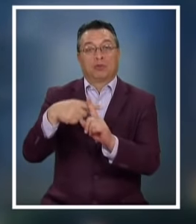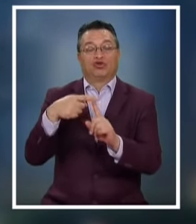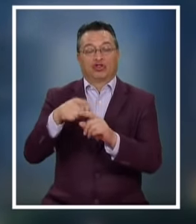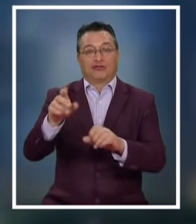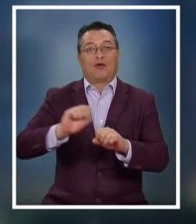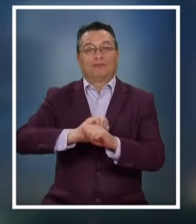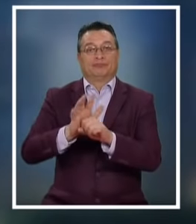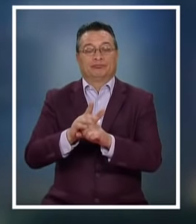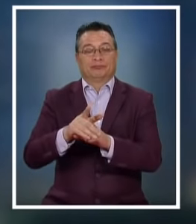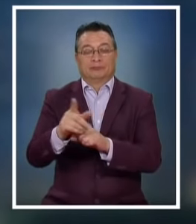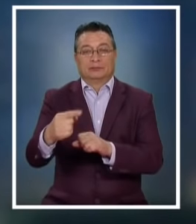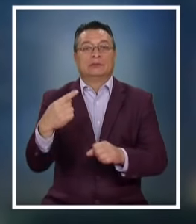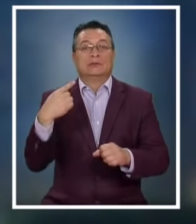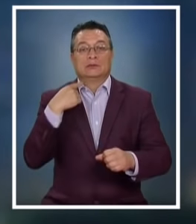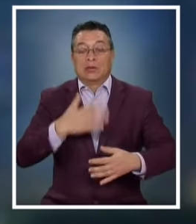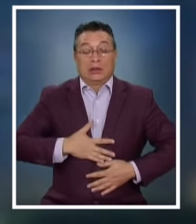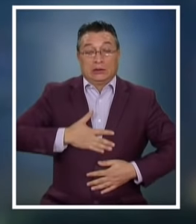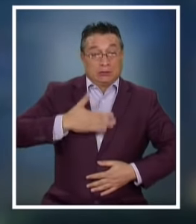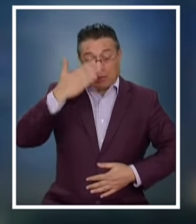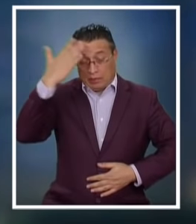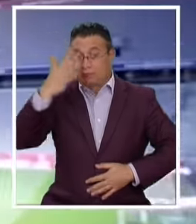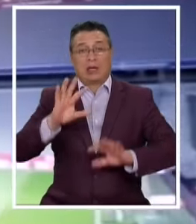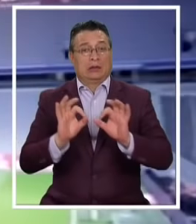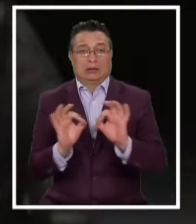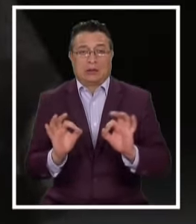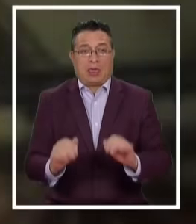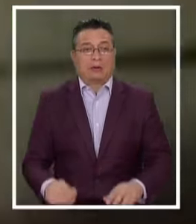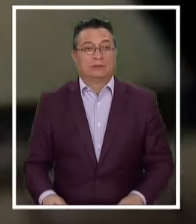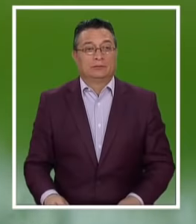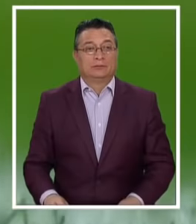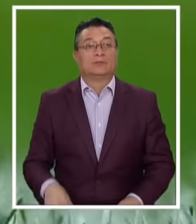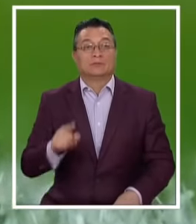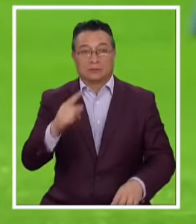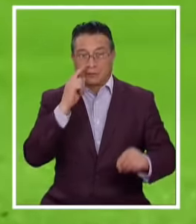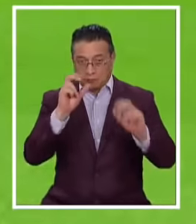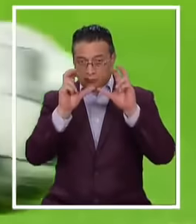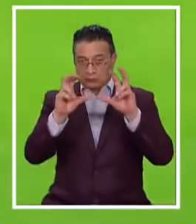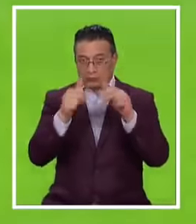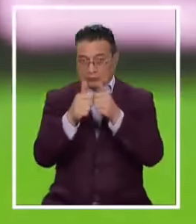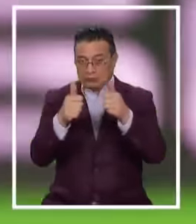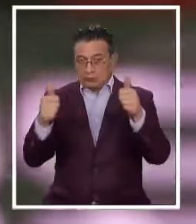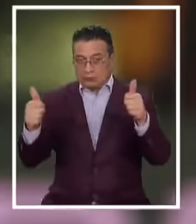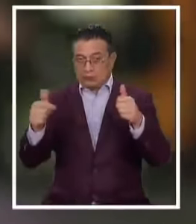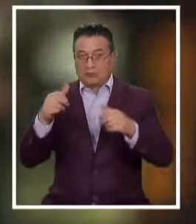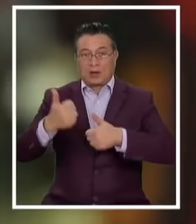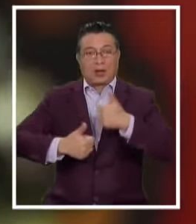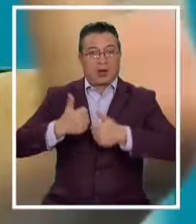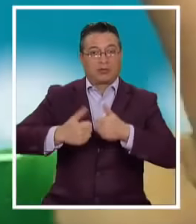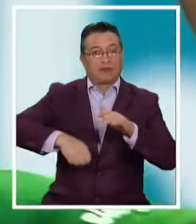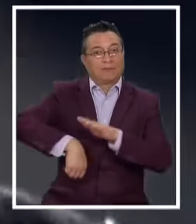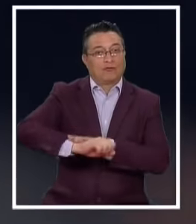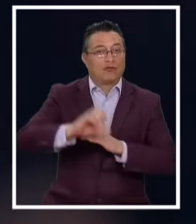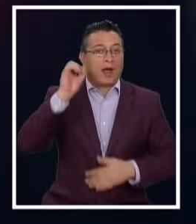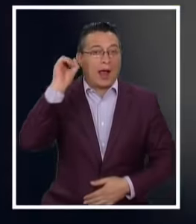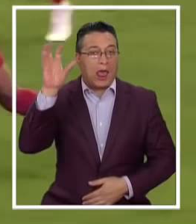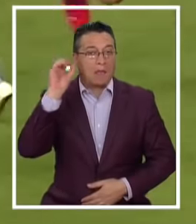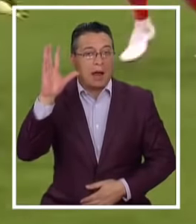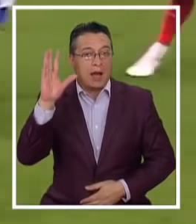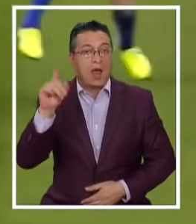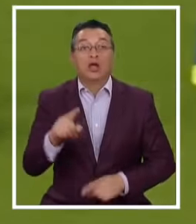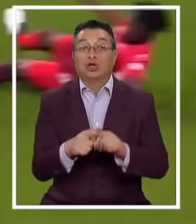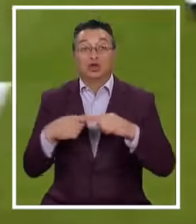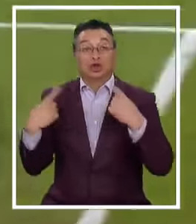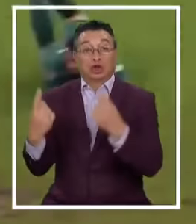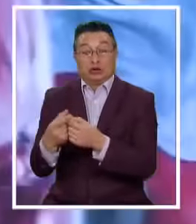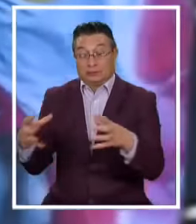Por coronavirus Y están libre De síntomas Es la noticia Que tiene atenta Las autoridades De la Bundesliga Y por lo anterior Todo el